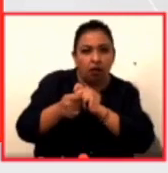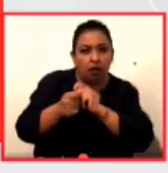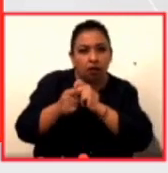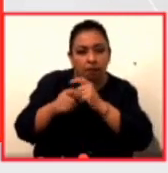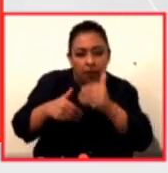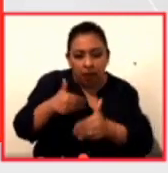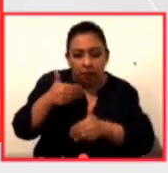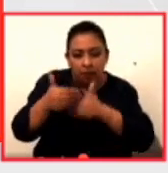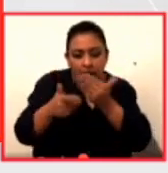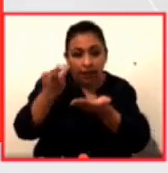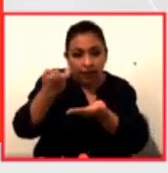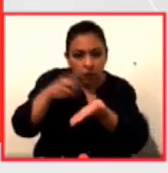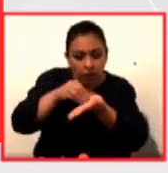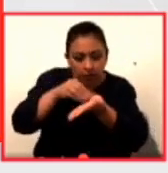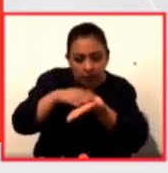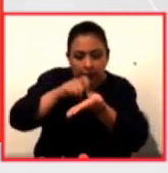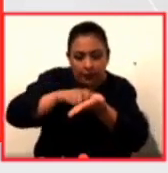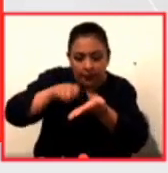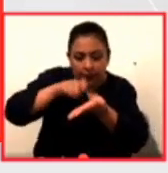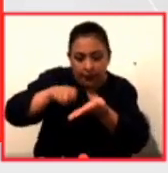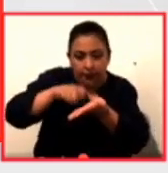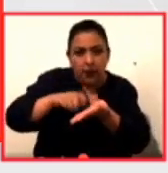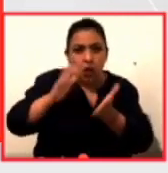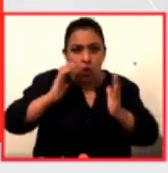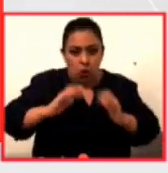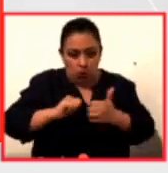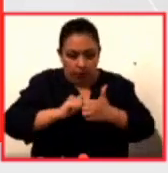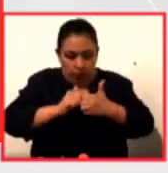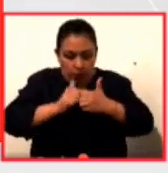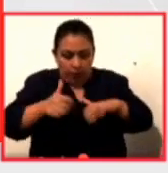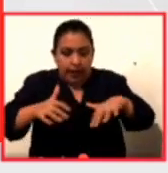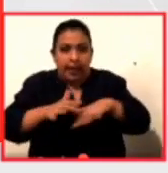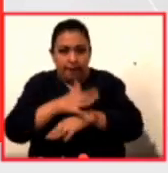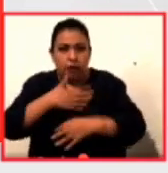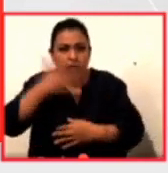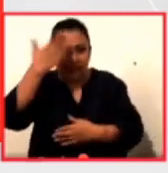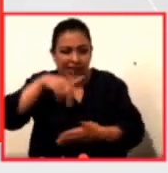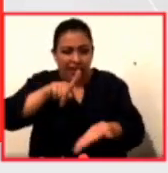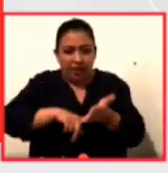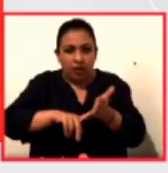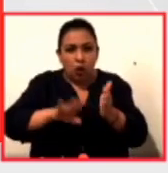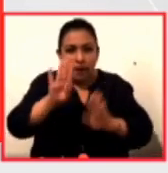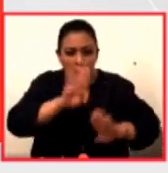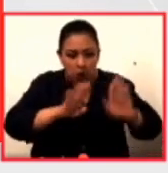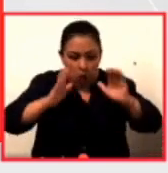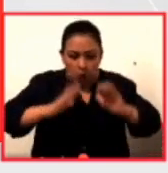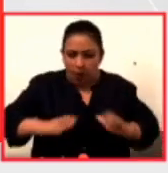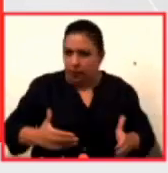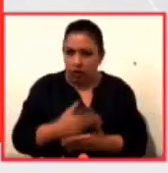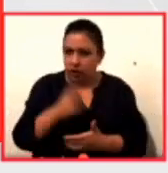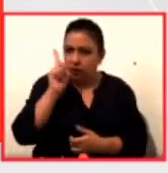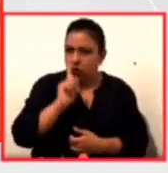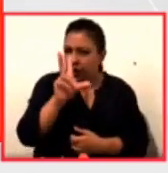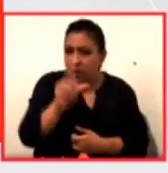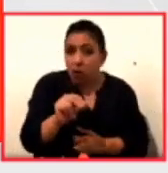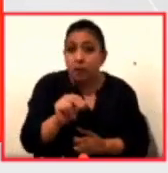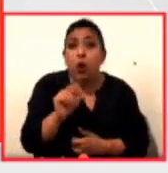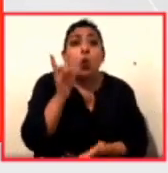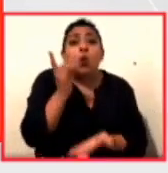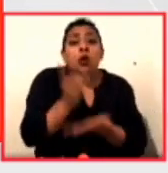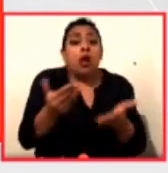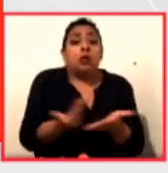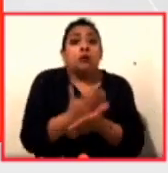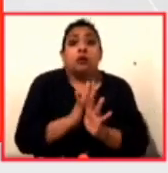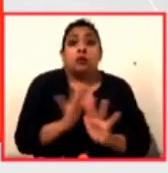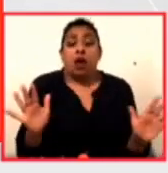letras y actos performativos corporales. Sé que biológicamente no nací mujer, pero no basta con nacer. No se